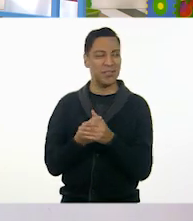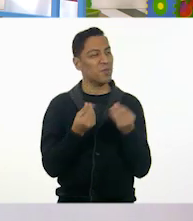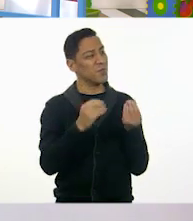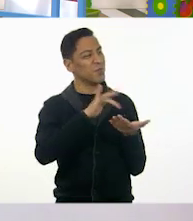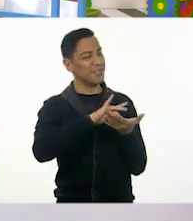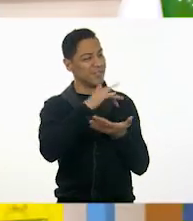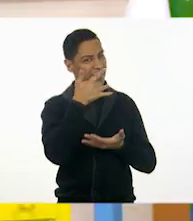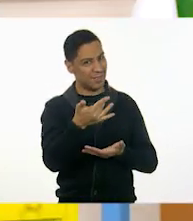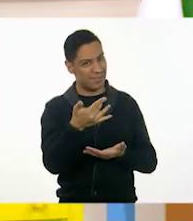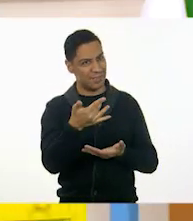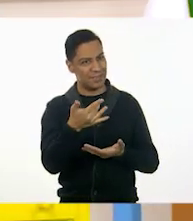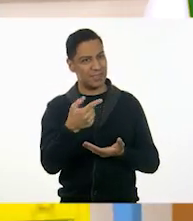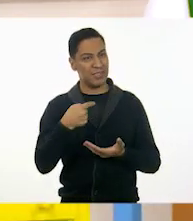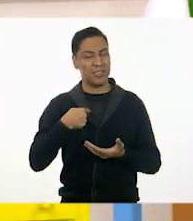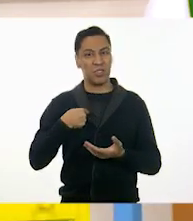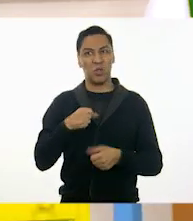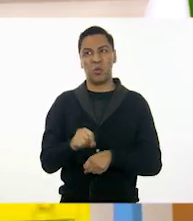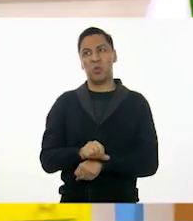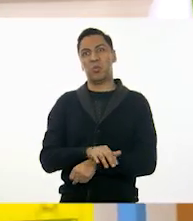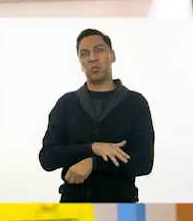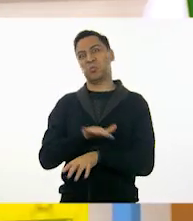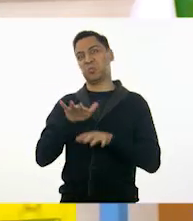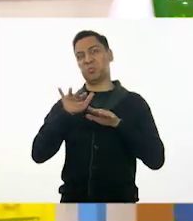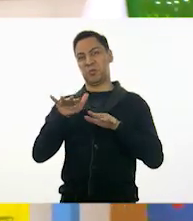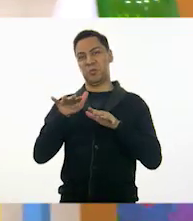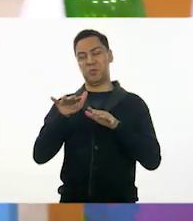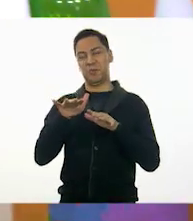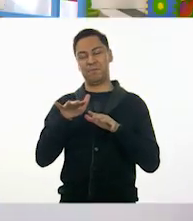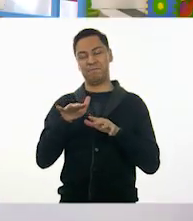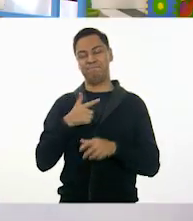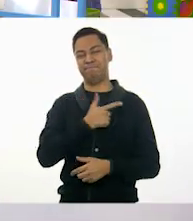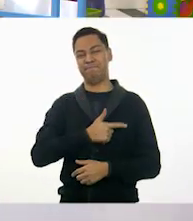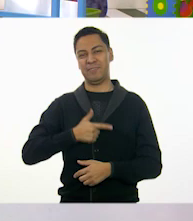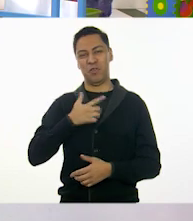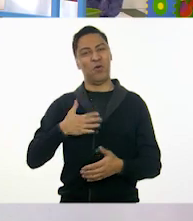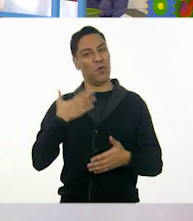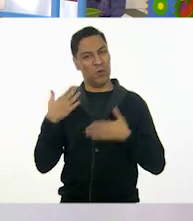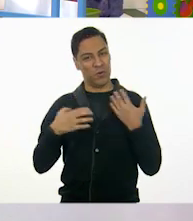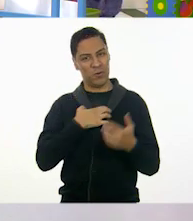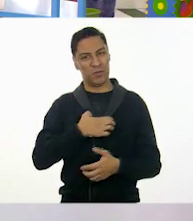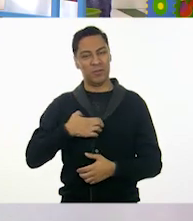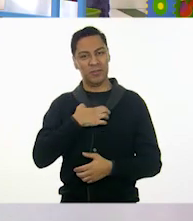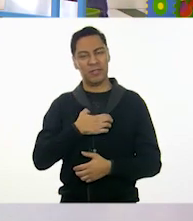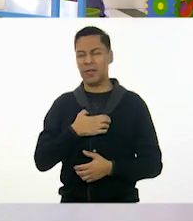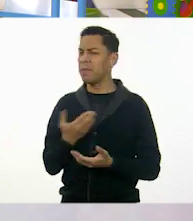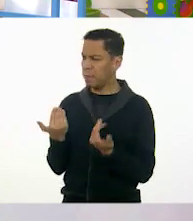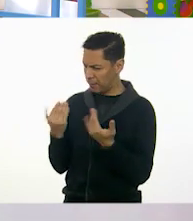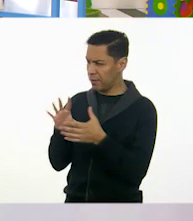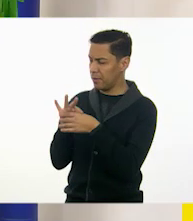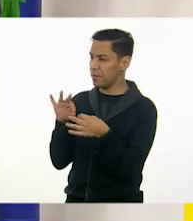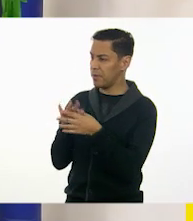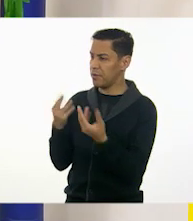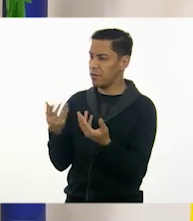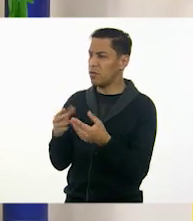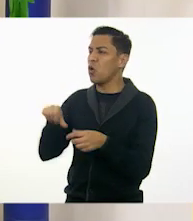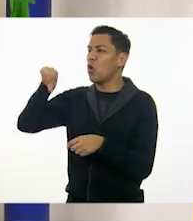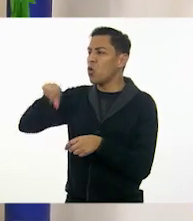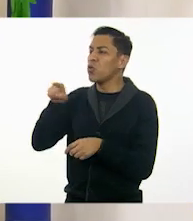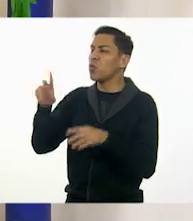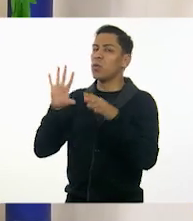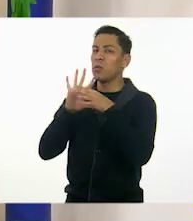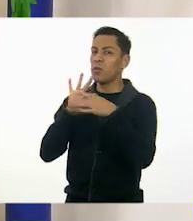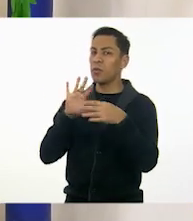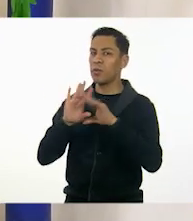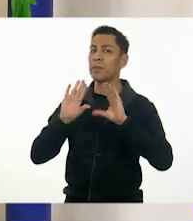gracias. Estoy maravillada. Qué bueno, Lely. Maravillada. Pues cuéntanos, ¿qué nos vas a enseñar